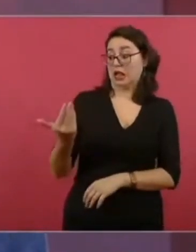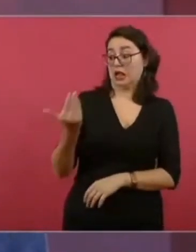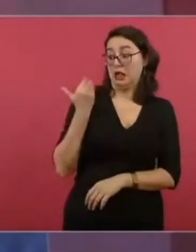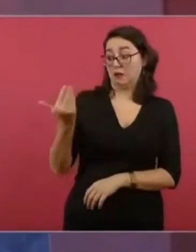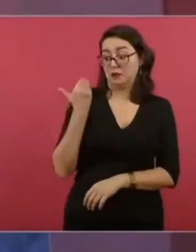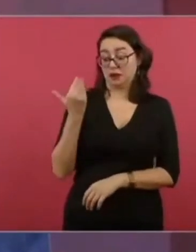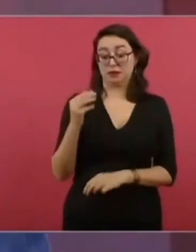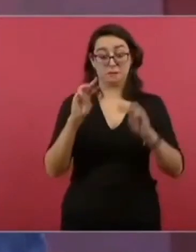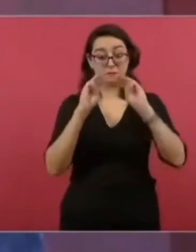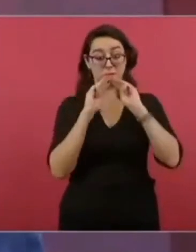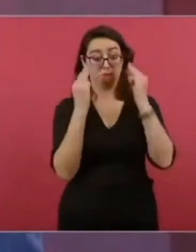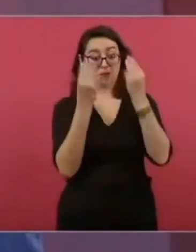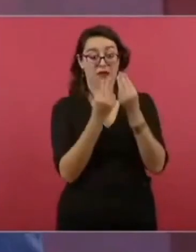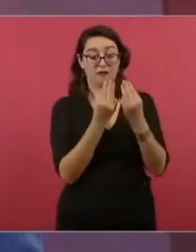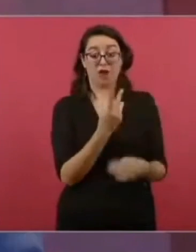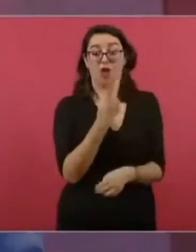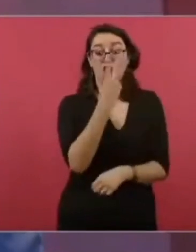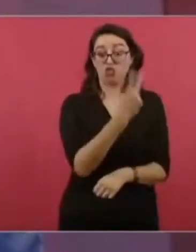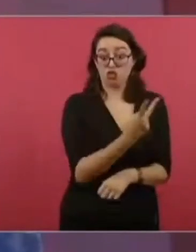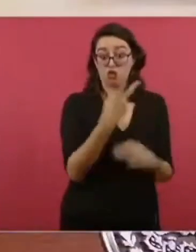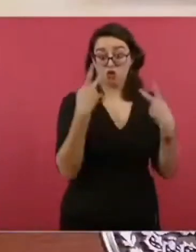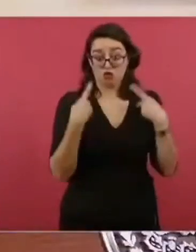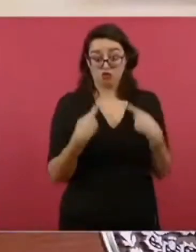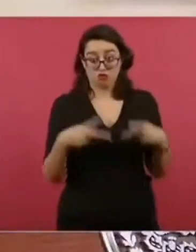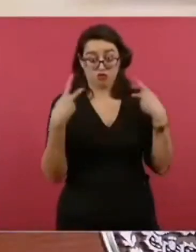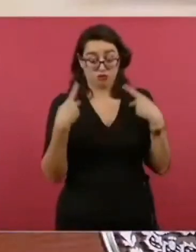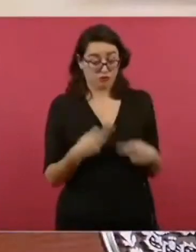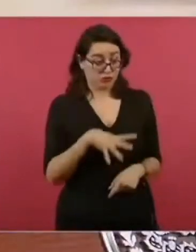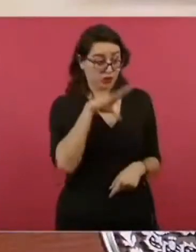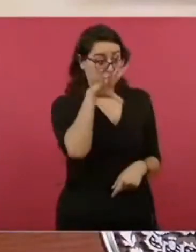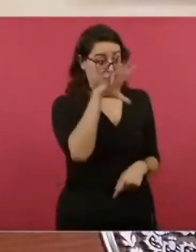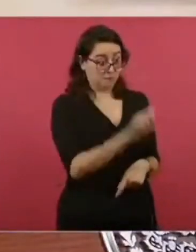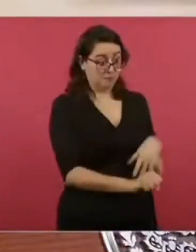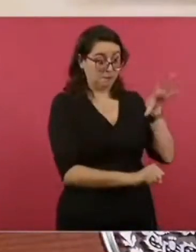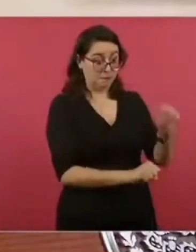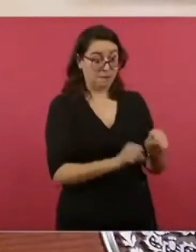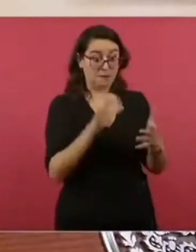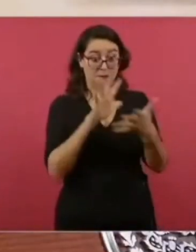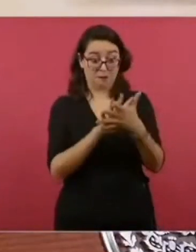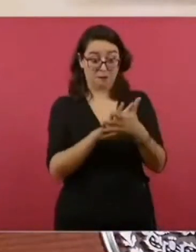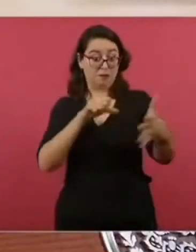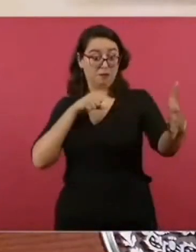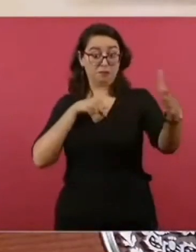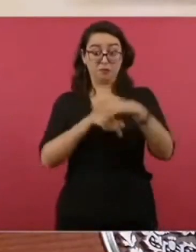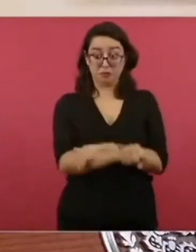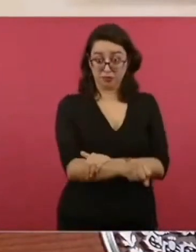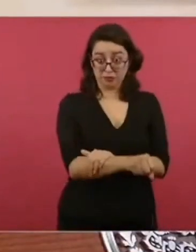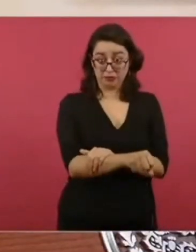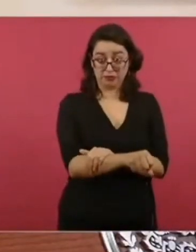iniciado por un juez que tiene que ver con el Poder Judicial. No tiene que ver con el Ejecutivo.